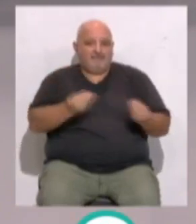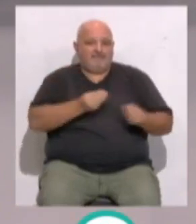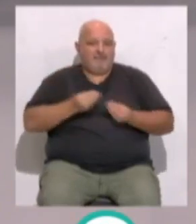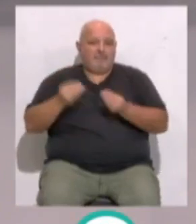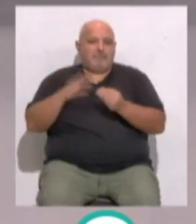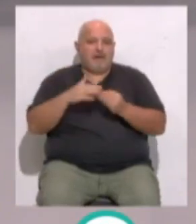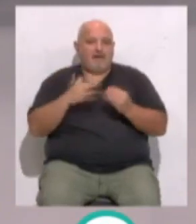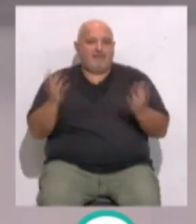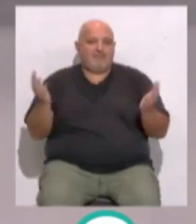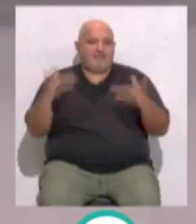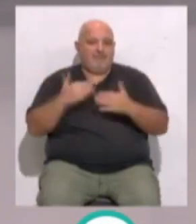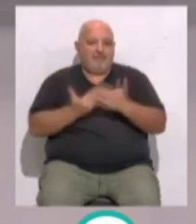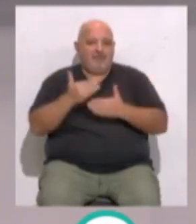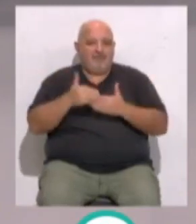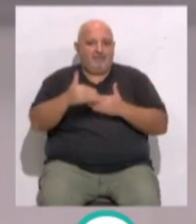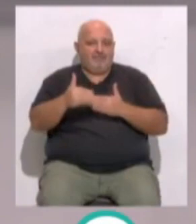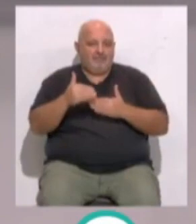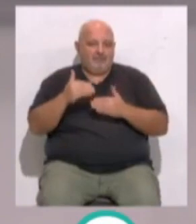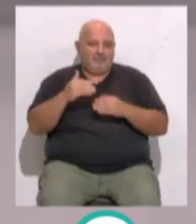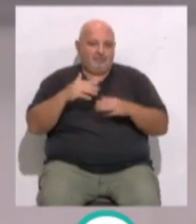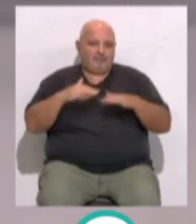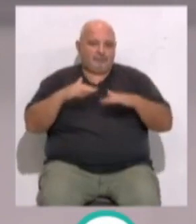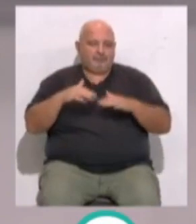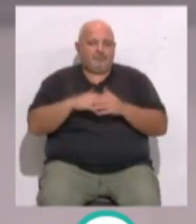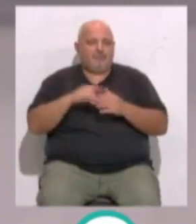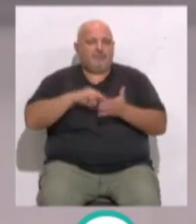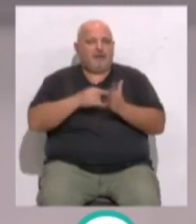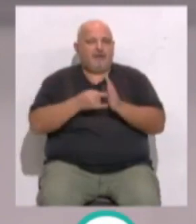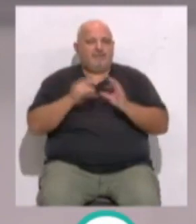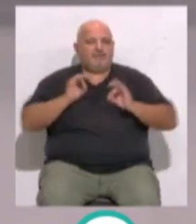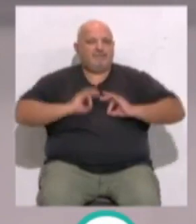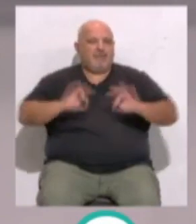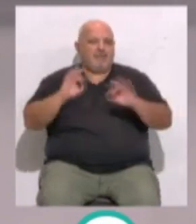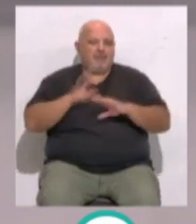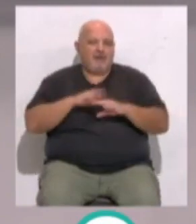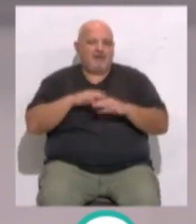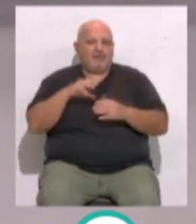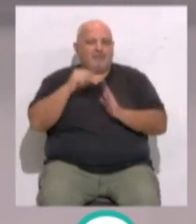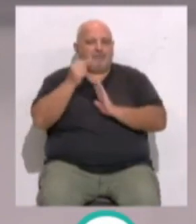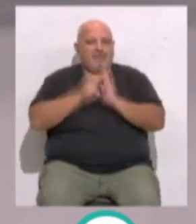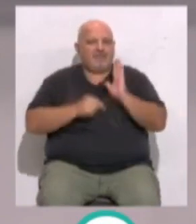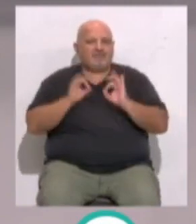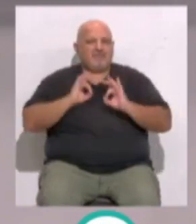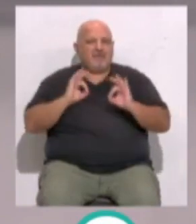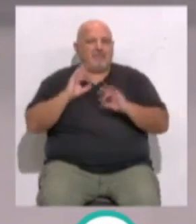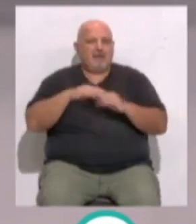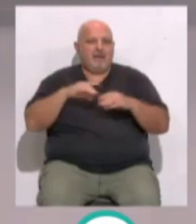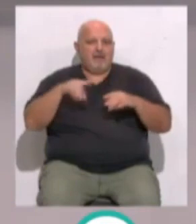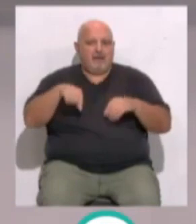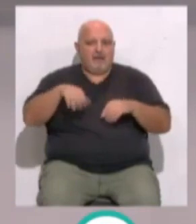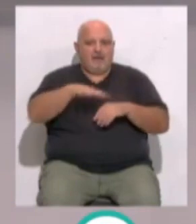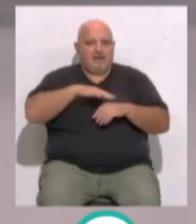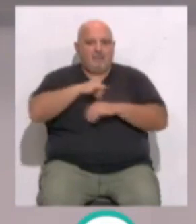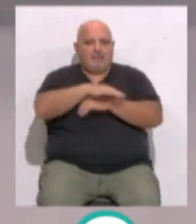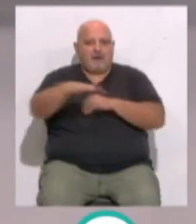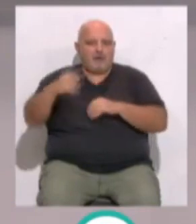de Cádiz para estos días de intensa actividad. El plan extraordinario dispuesto establece medidas especiales tanto en tierra como